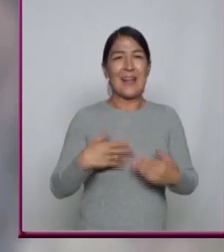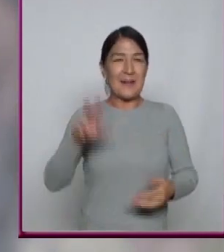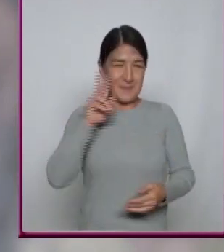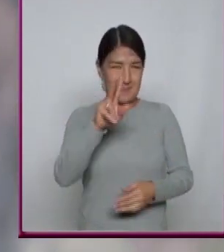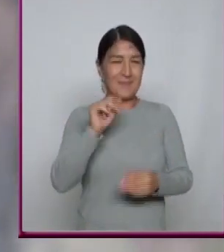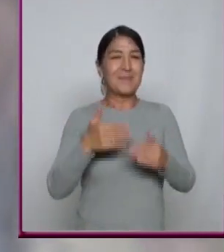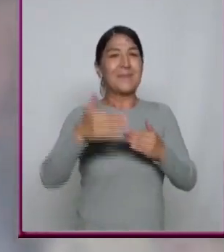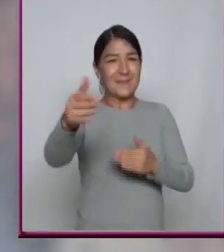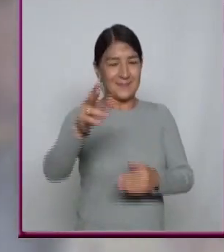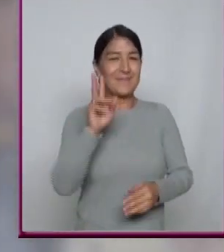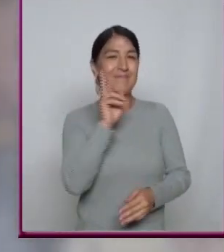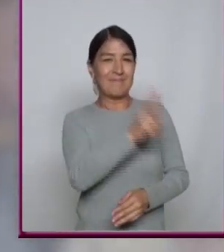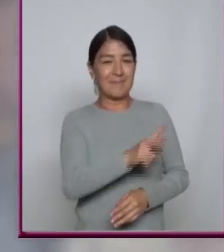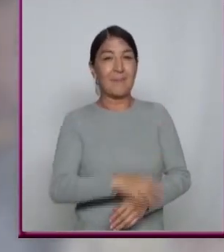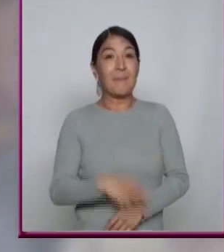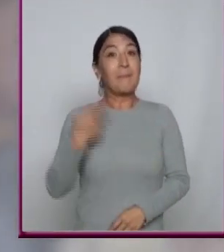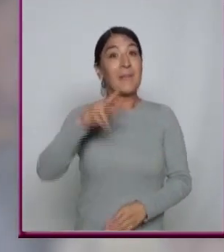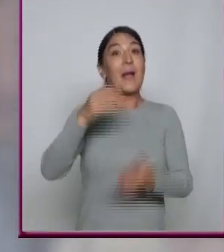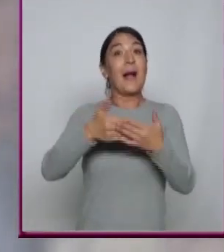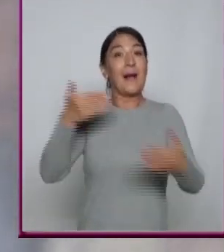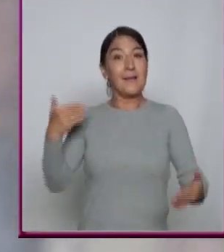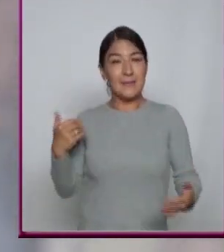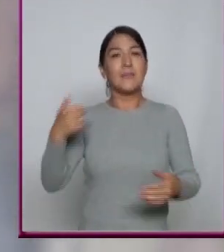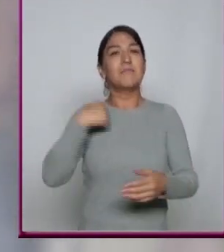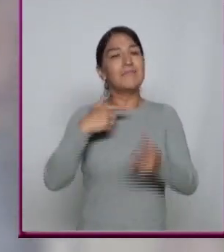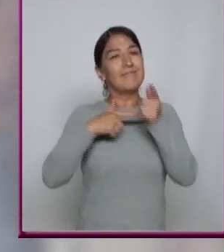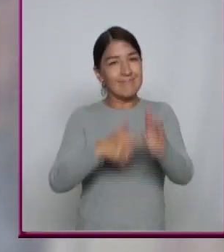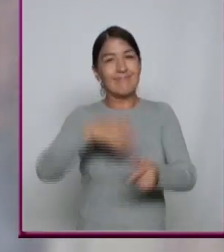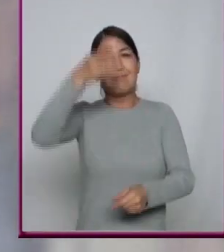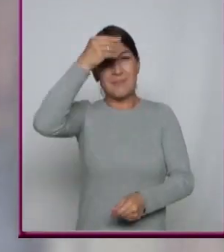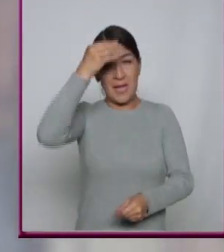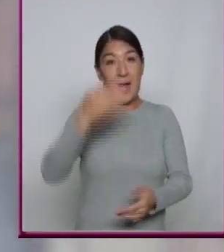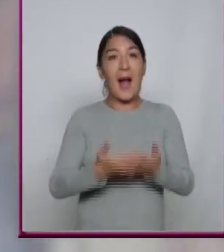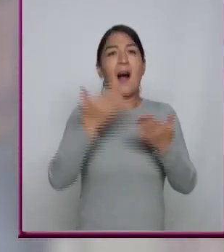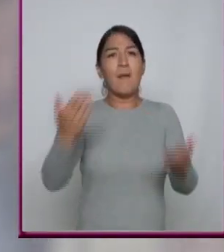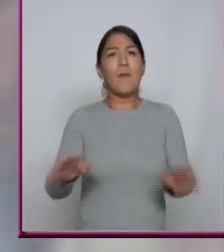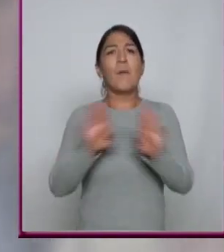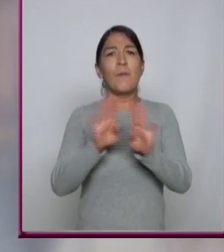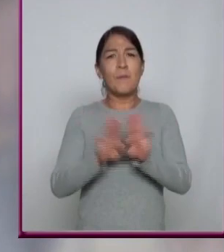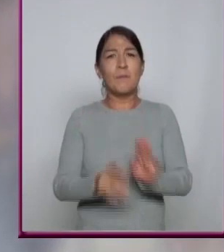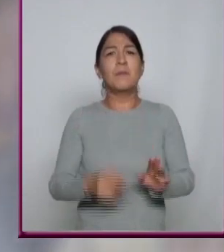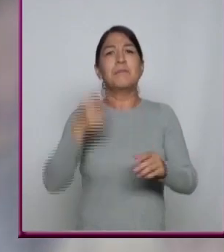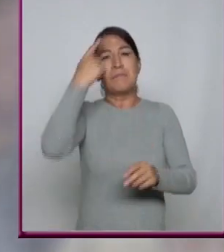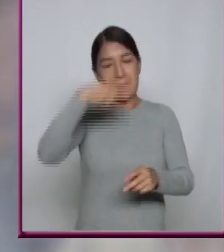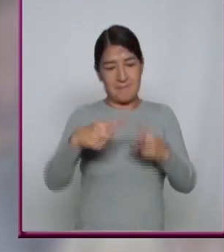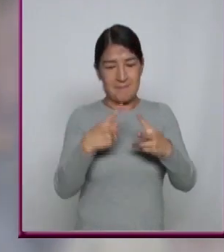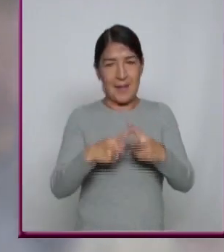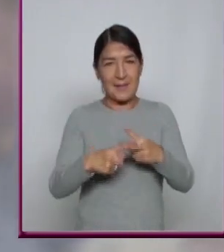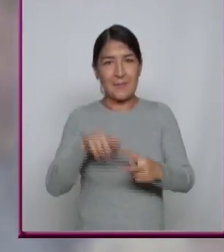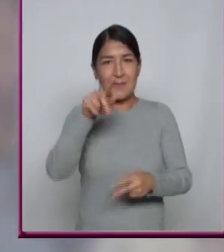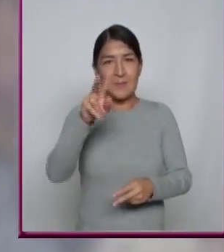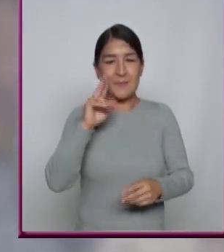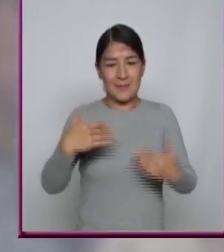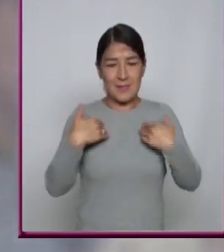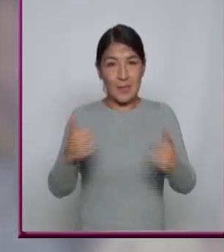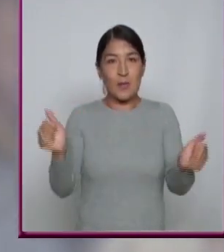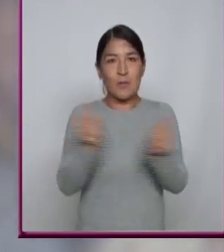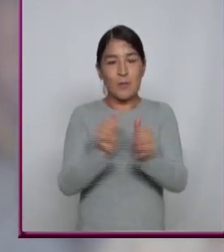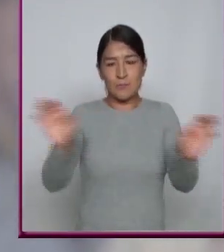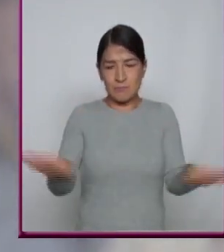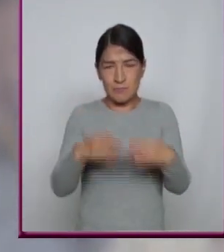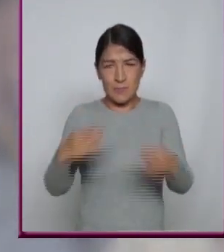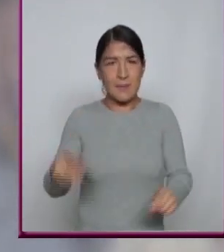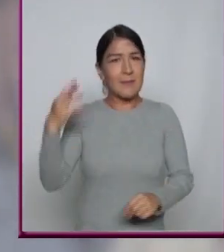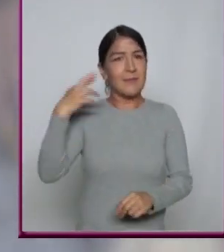lo voy a hacer, van a ver pero antes vamos a seguir aprendiendo ahora aplicando las matemáticas para entender mejor el sonido, los